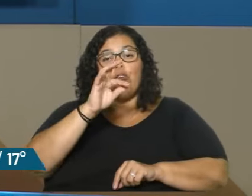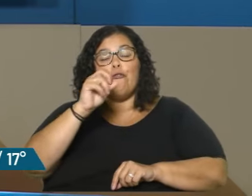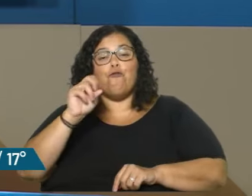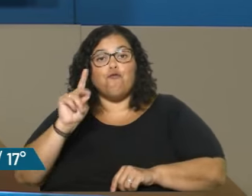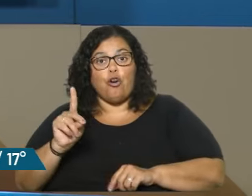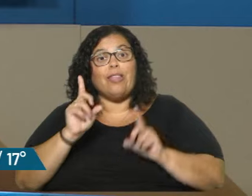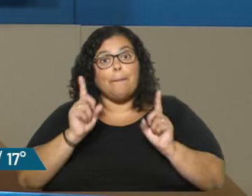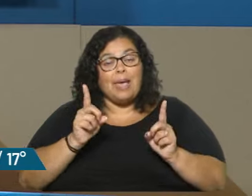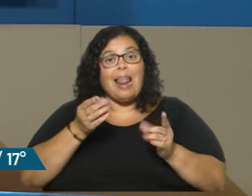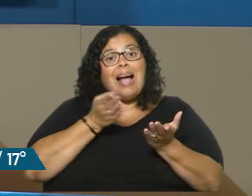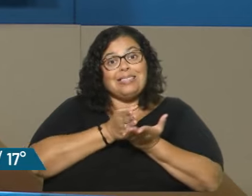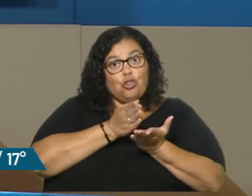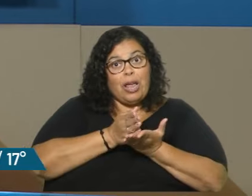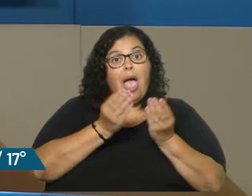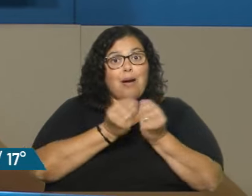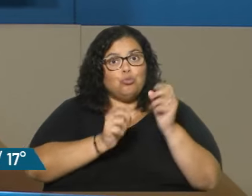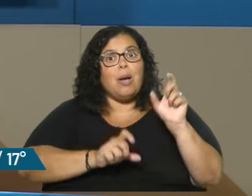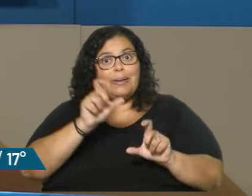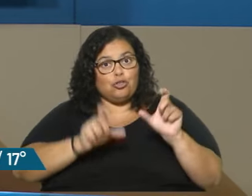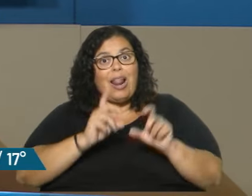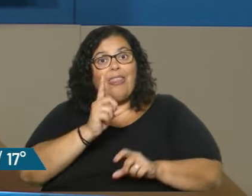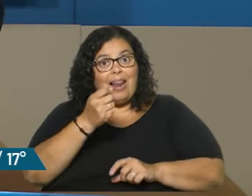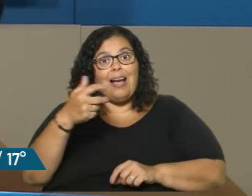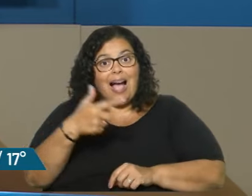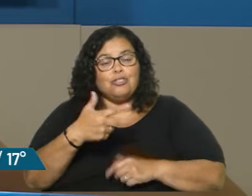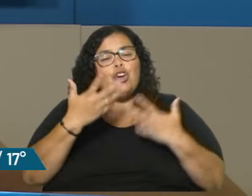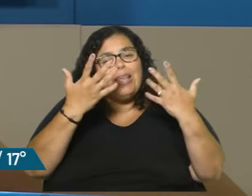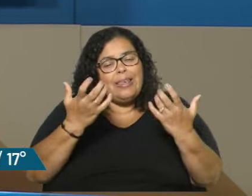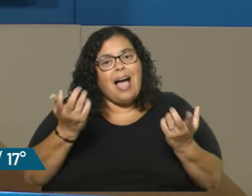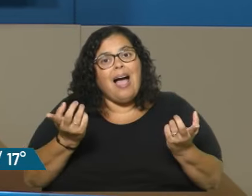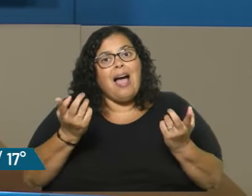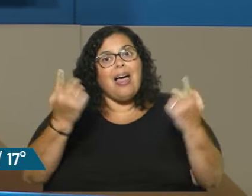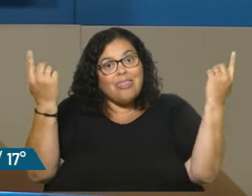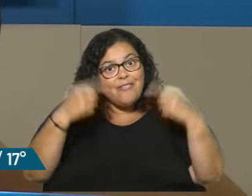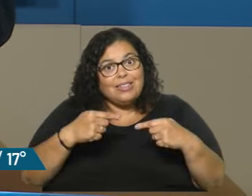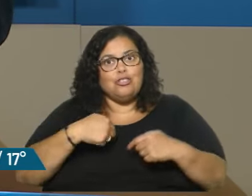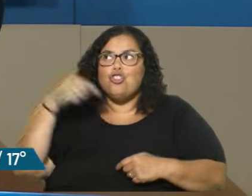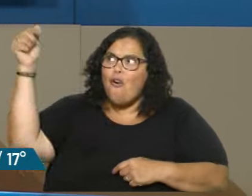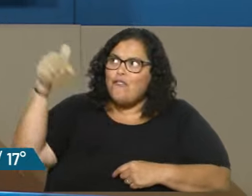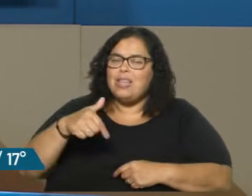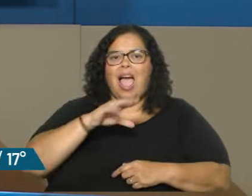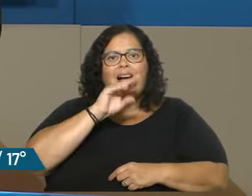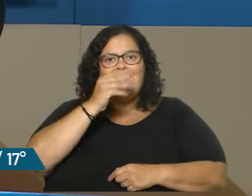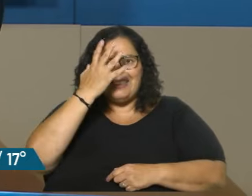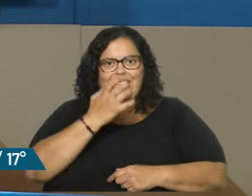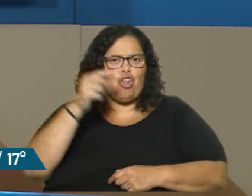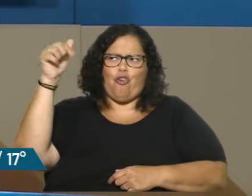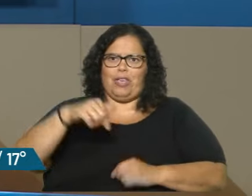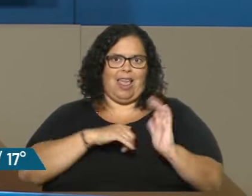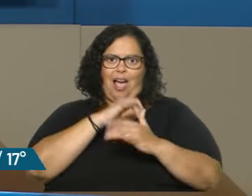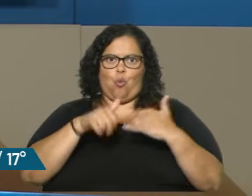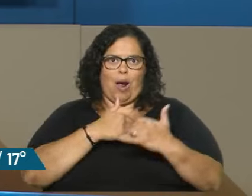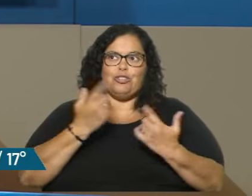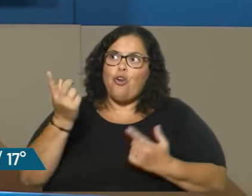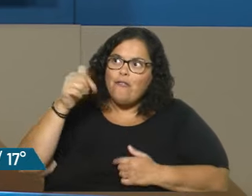Asesoré a mucha gente del GACH. Yo quería debatir en buenos términos. Yo me vine acá, no me vine a jugar, yo vine a hablar en serio. Y vine acá a